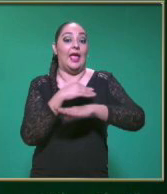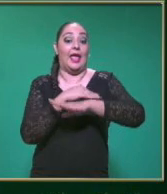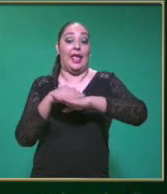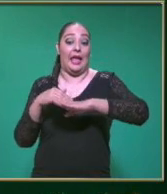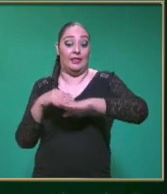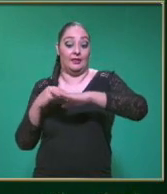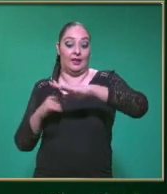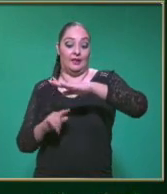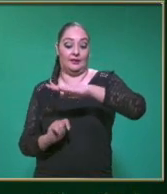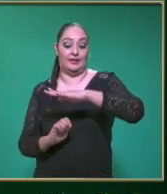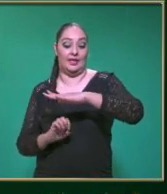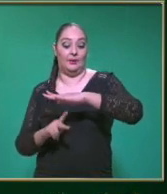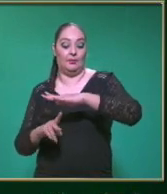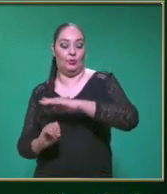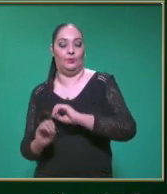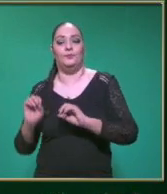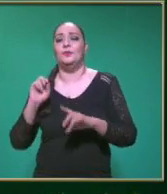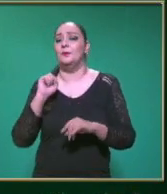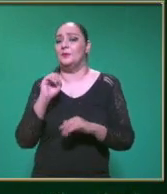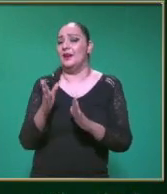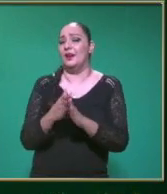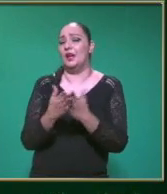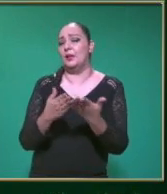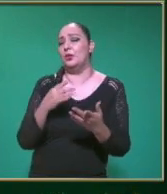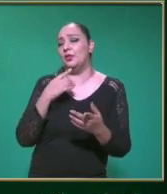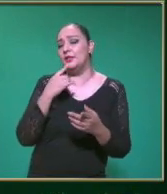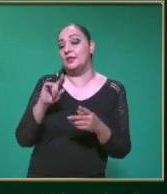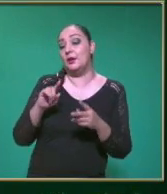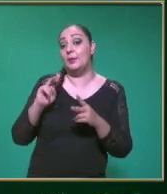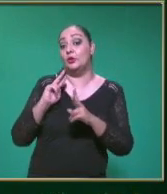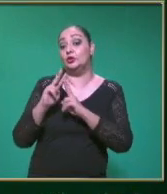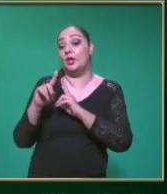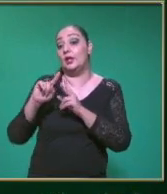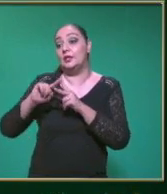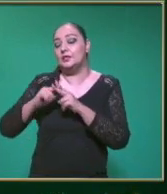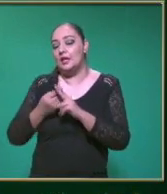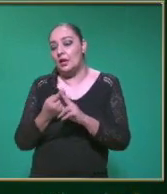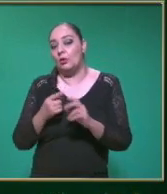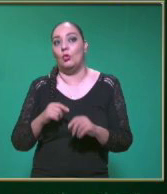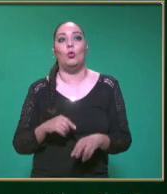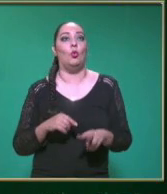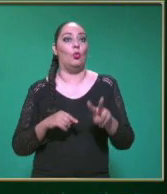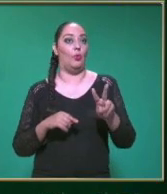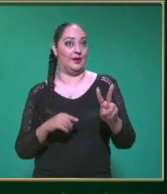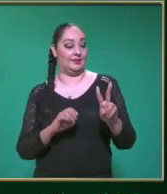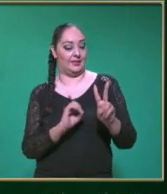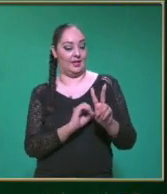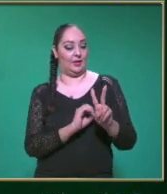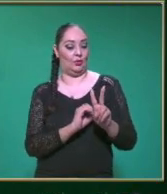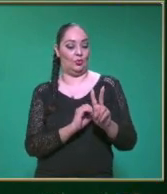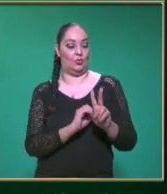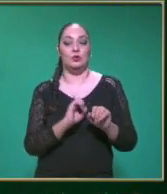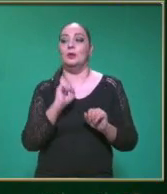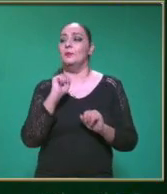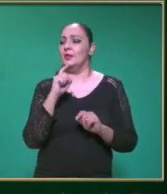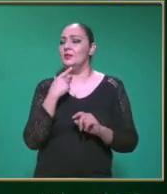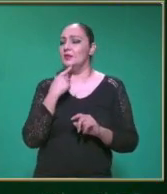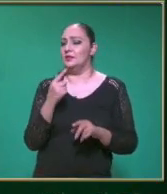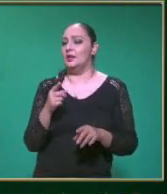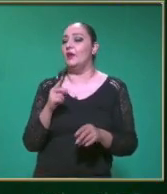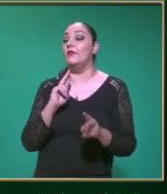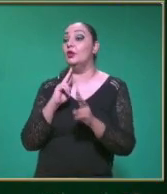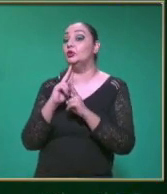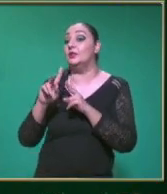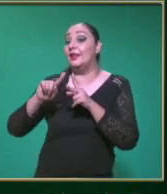mencionar Que libros de texto También mencionan La velocidad inicial Como velocidad Vc V cero Que también nos está representando La